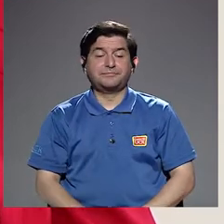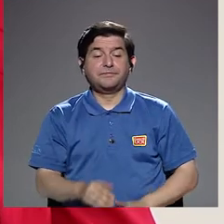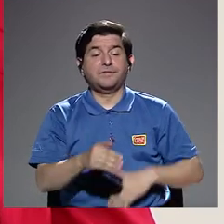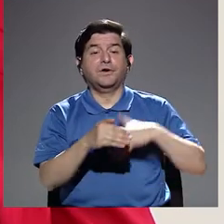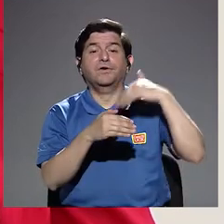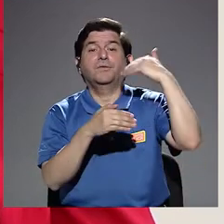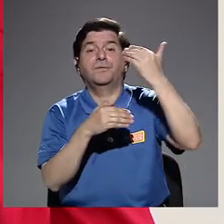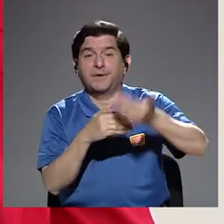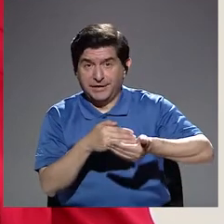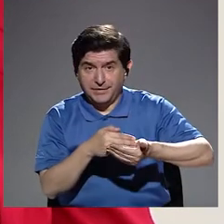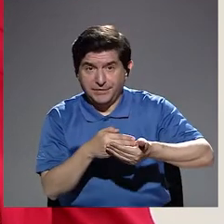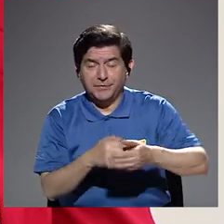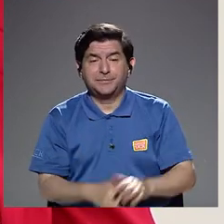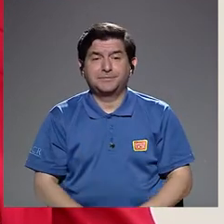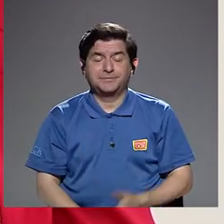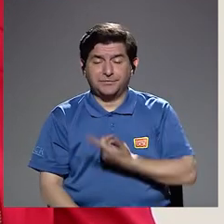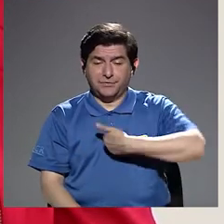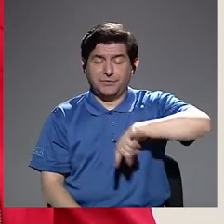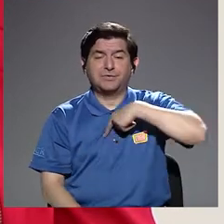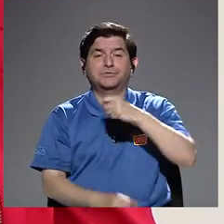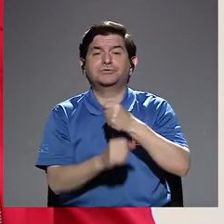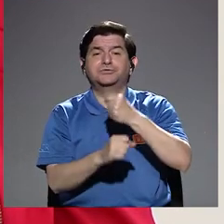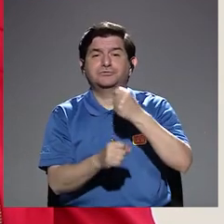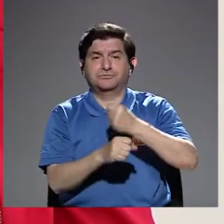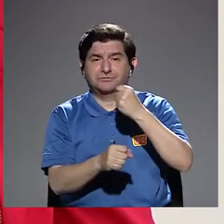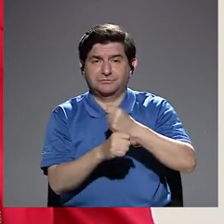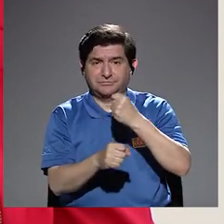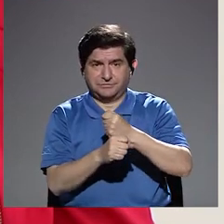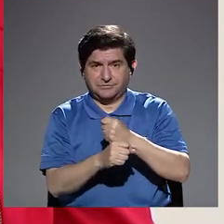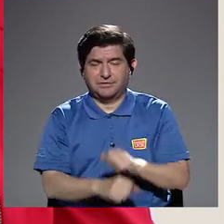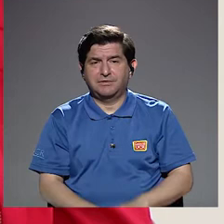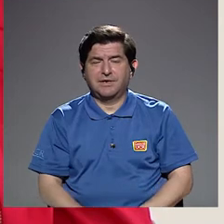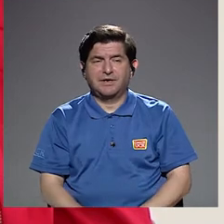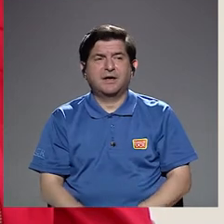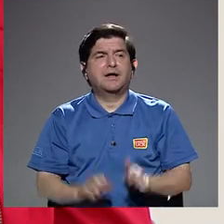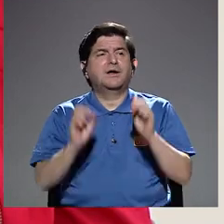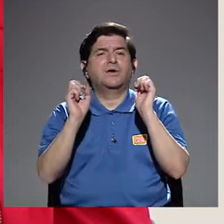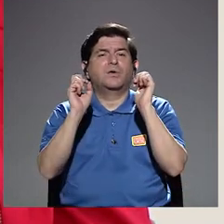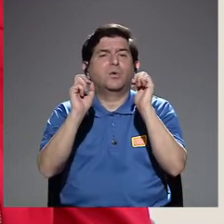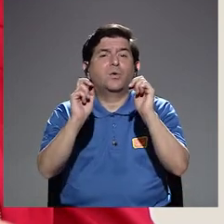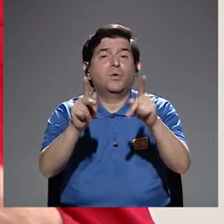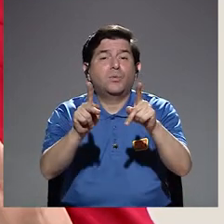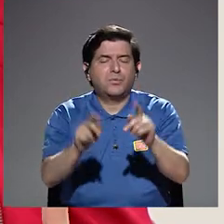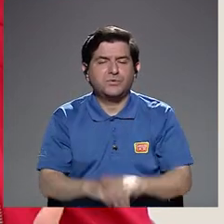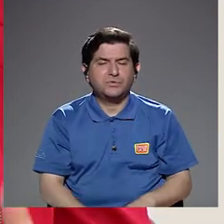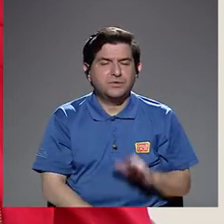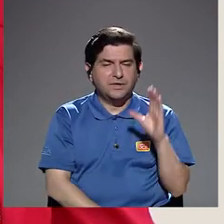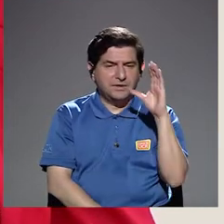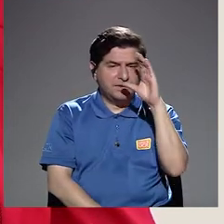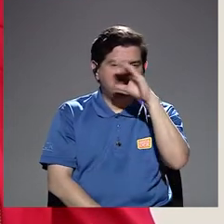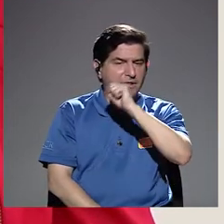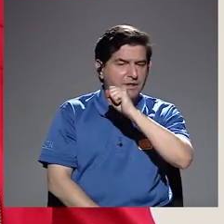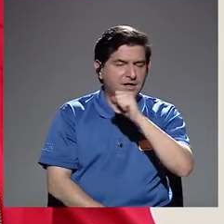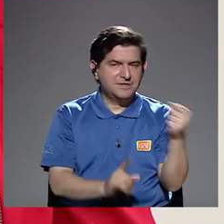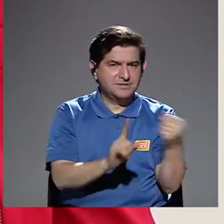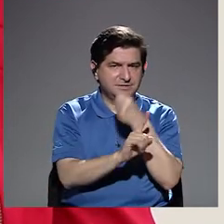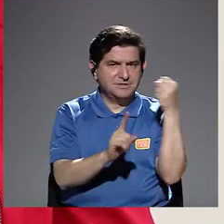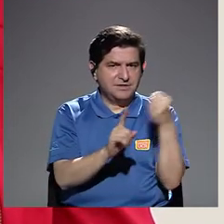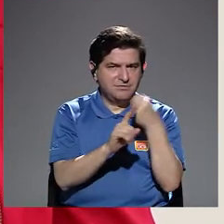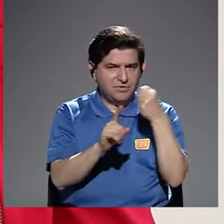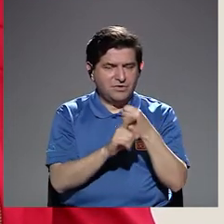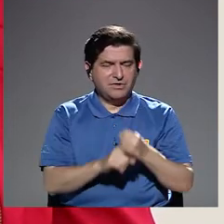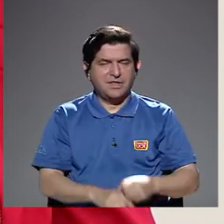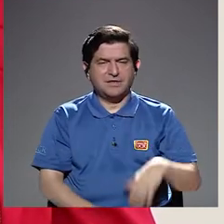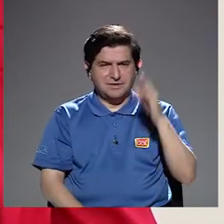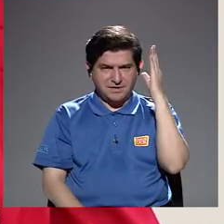Y después también trabajamos la posibilidad de detección de violencias